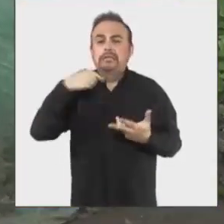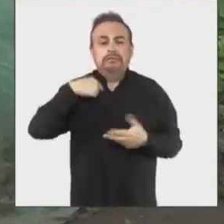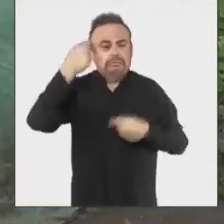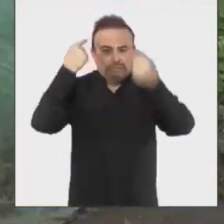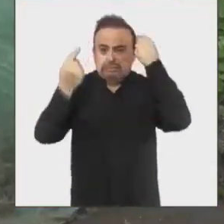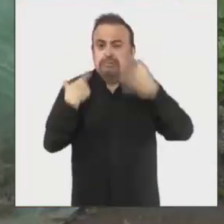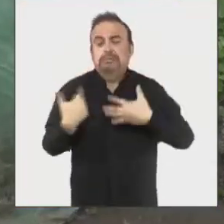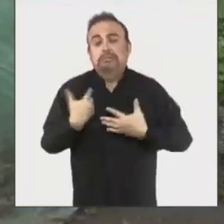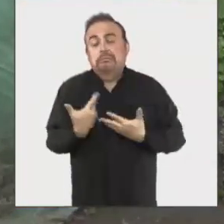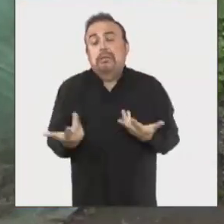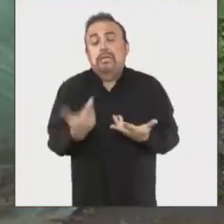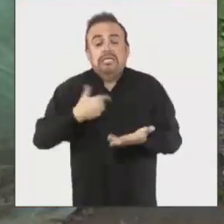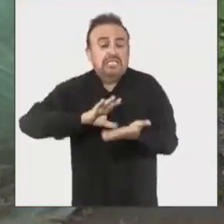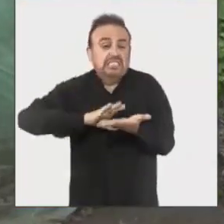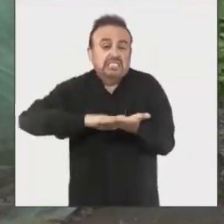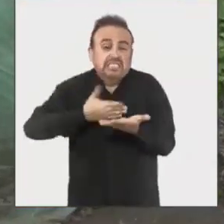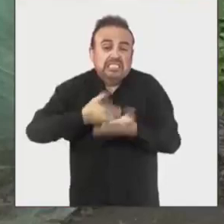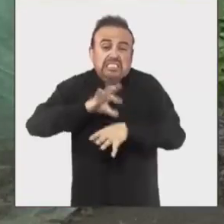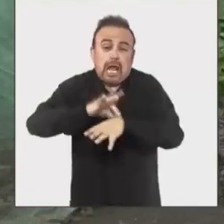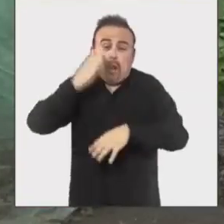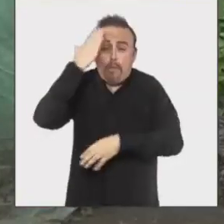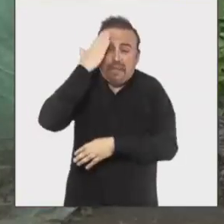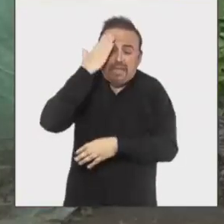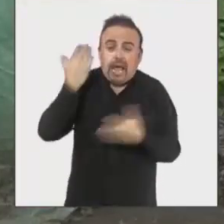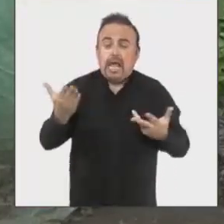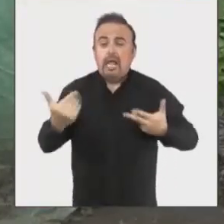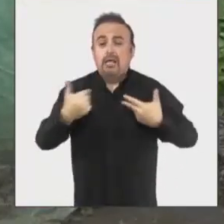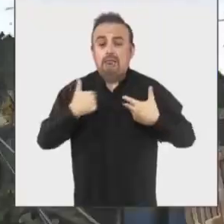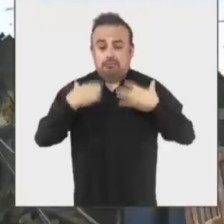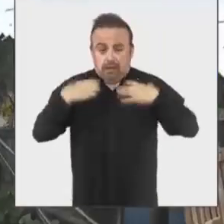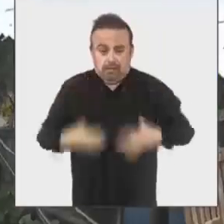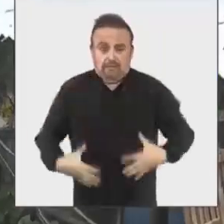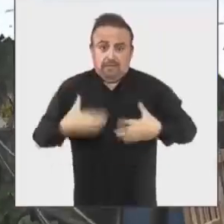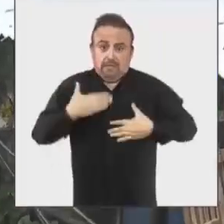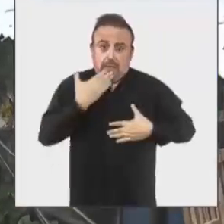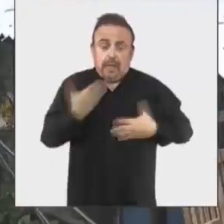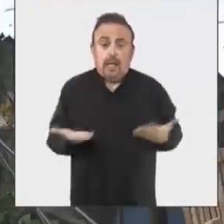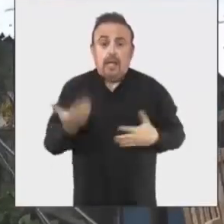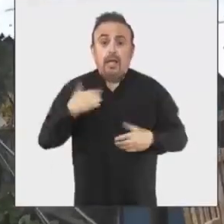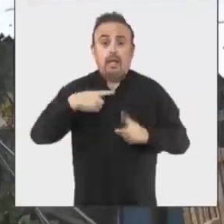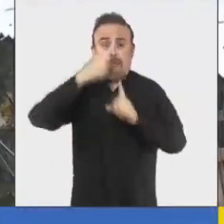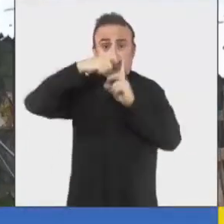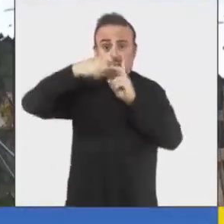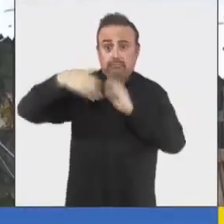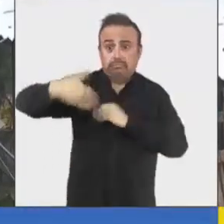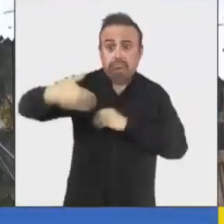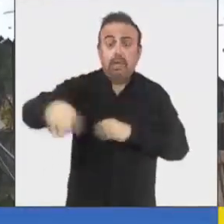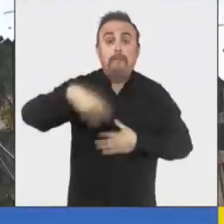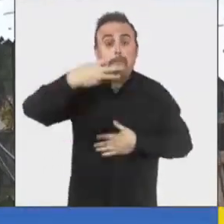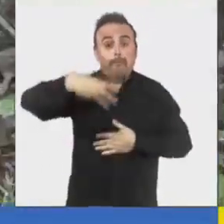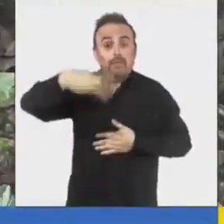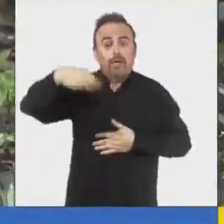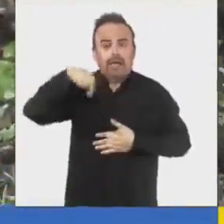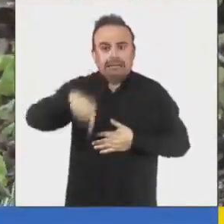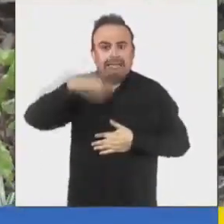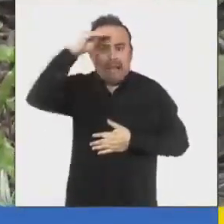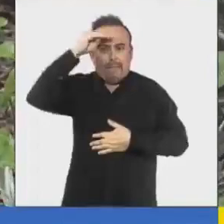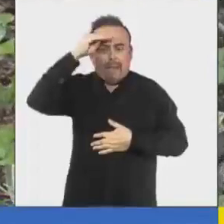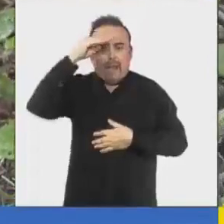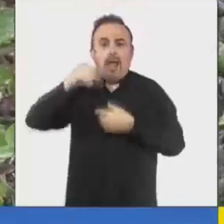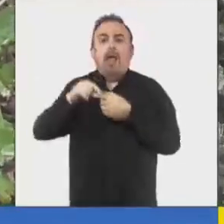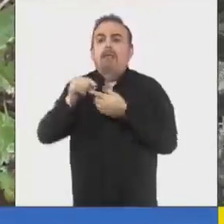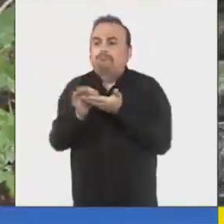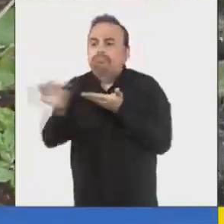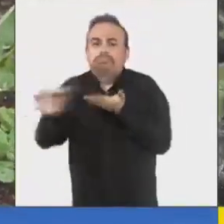para la salud mental y la salud física también. En los próximos meses el municipio replicará esta experiencia en otros